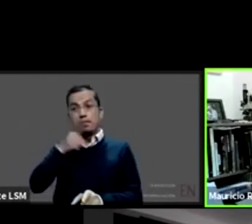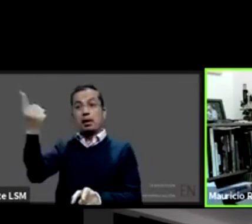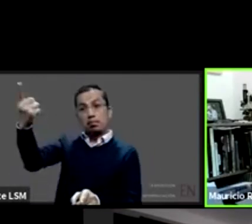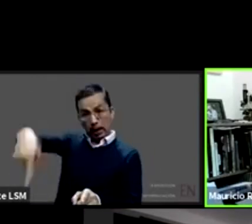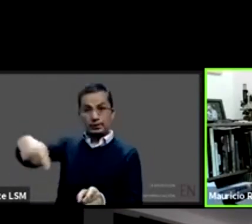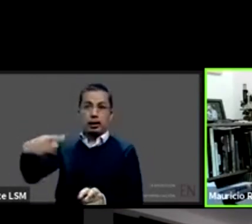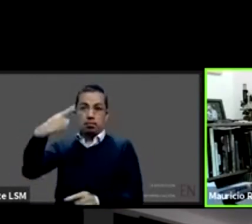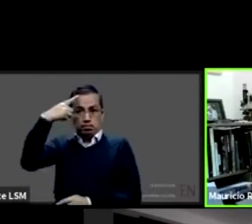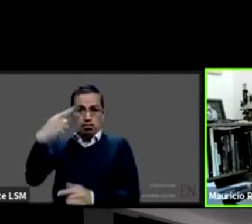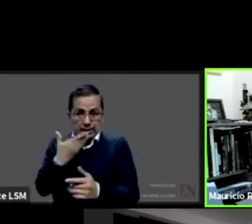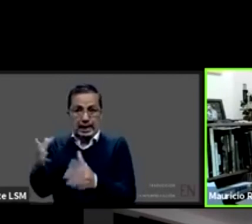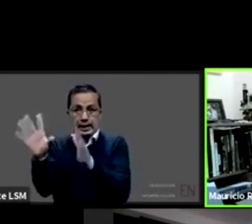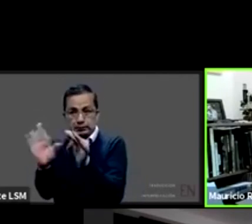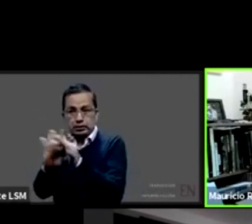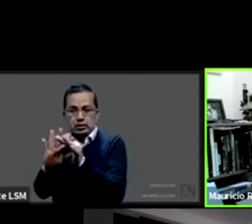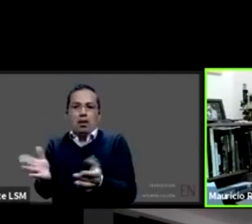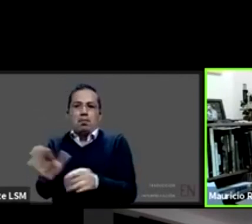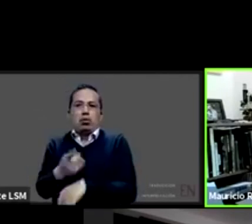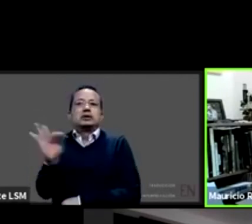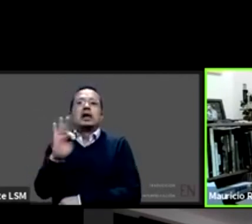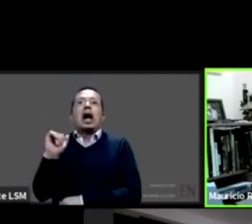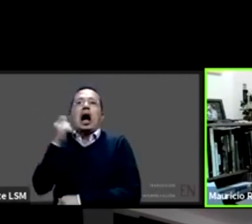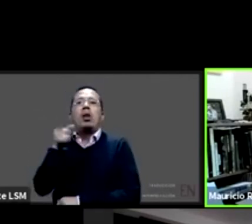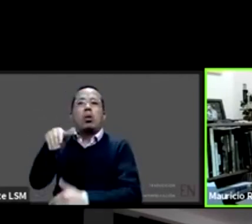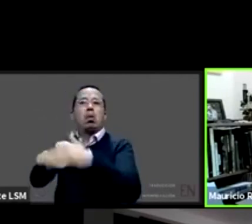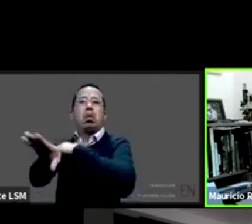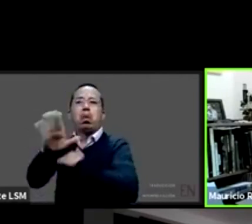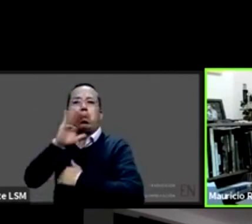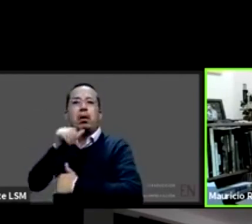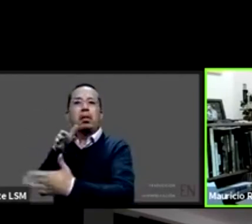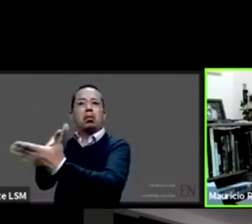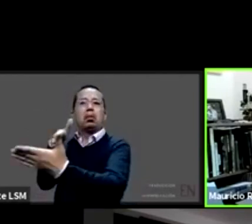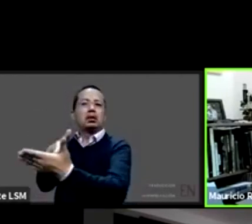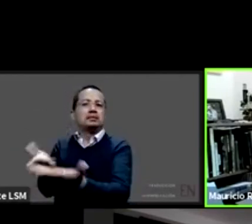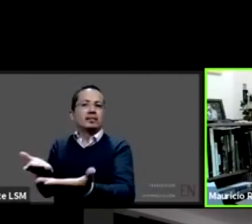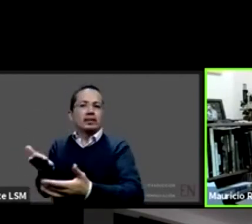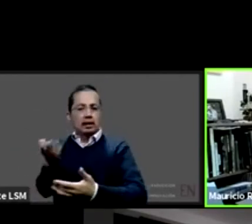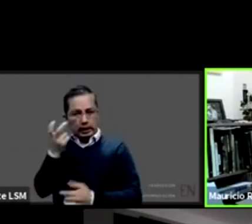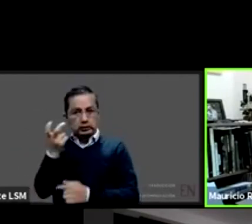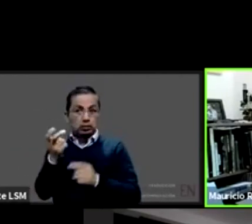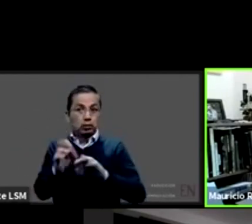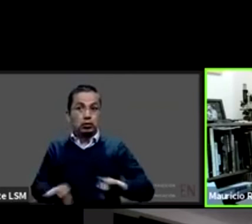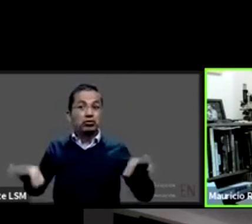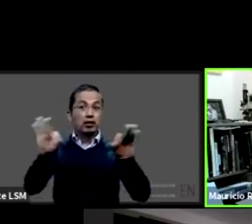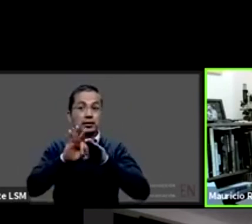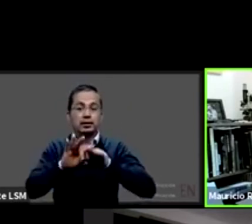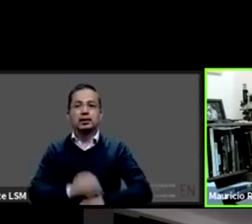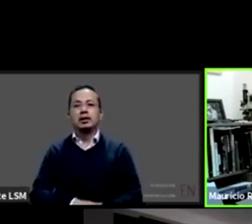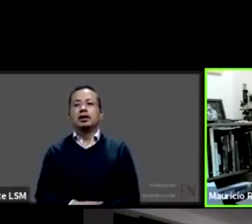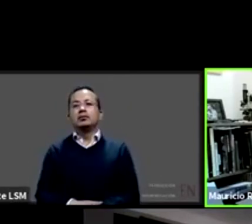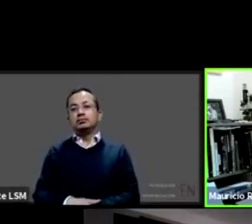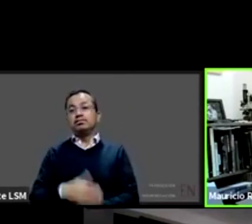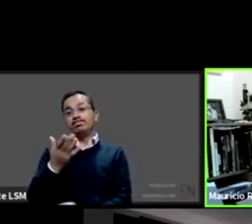pues muy compleja y lo primero es informando manteniendo